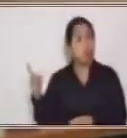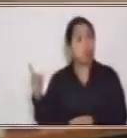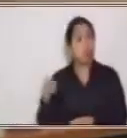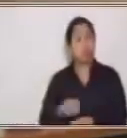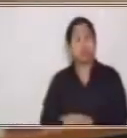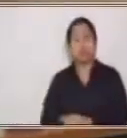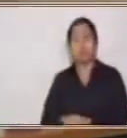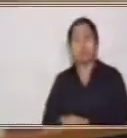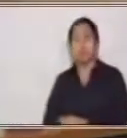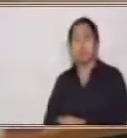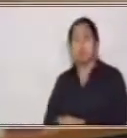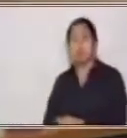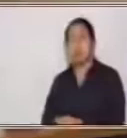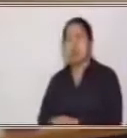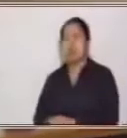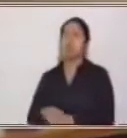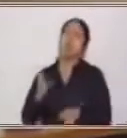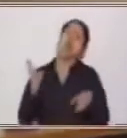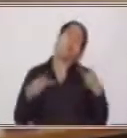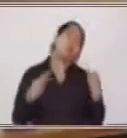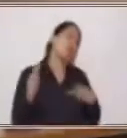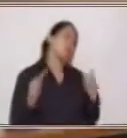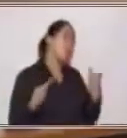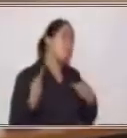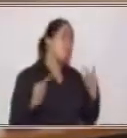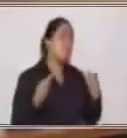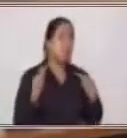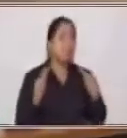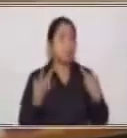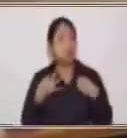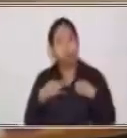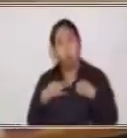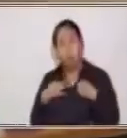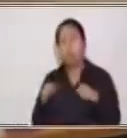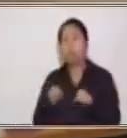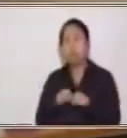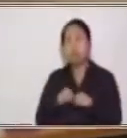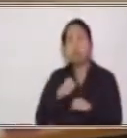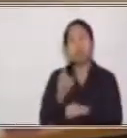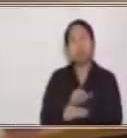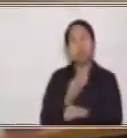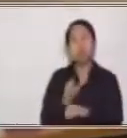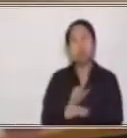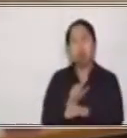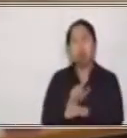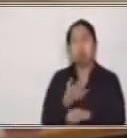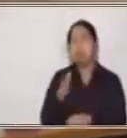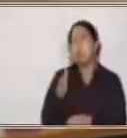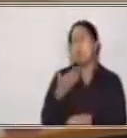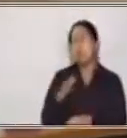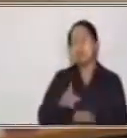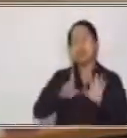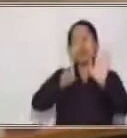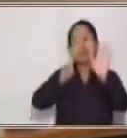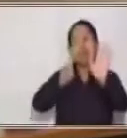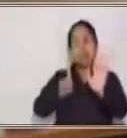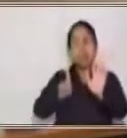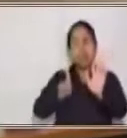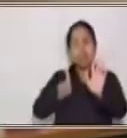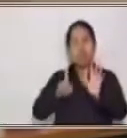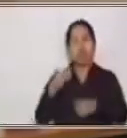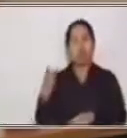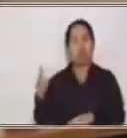Si hay algunas ventas de ropa y de zapatos usados, allá valen 6 dólares los zapatos,